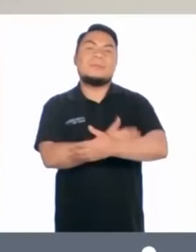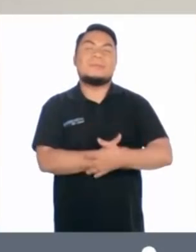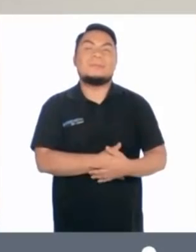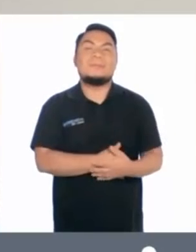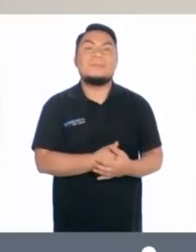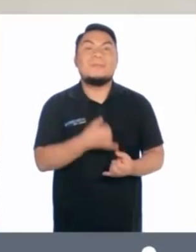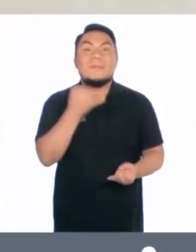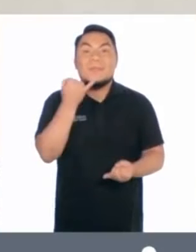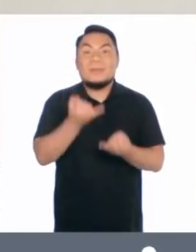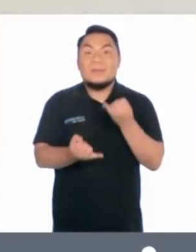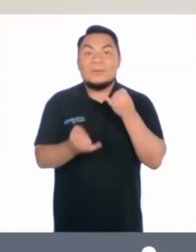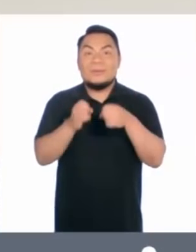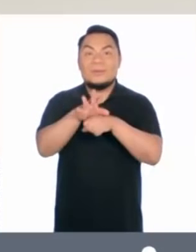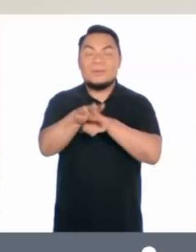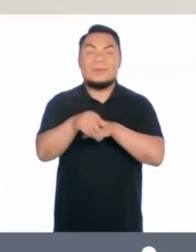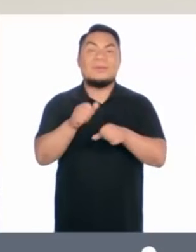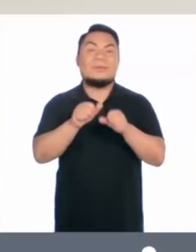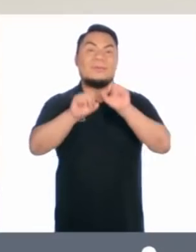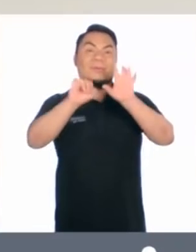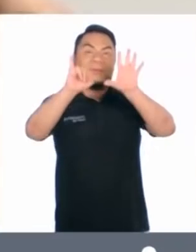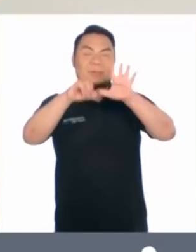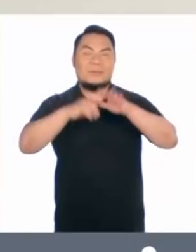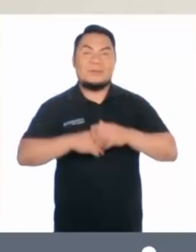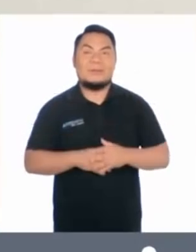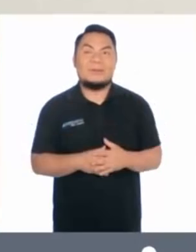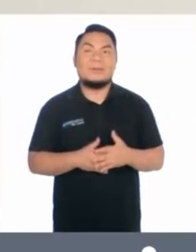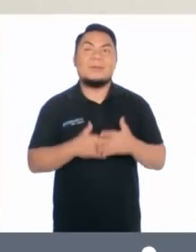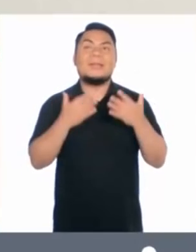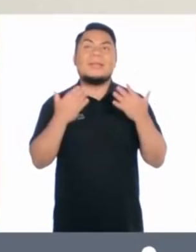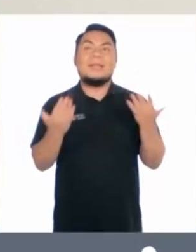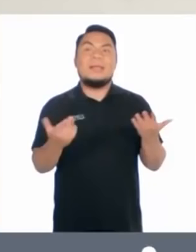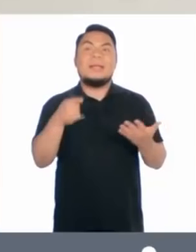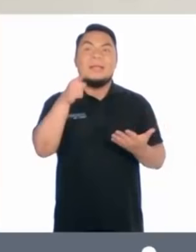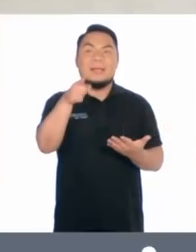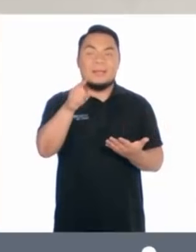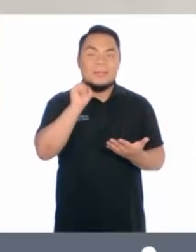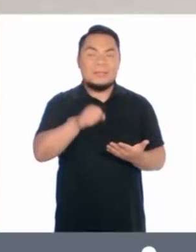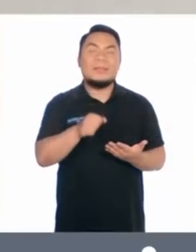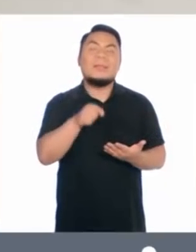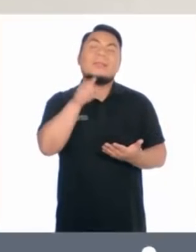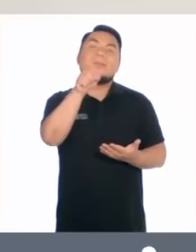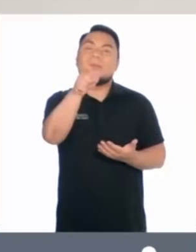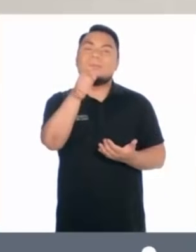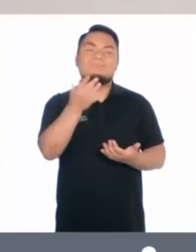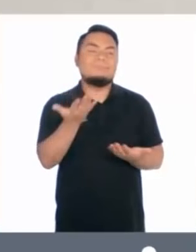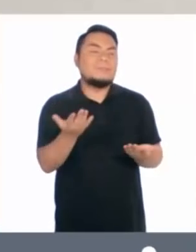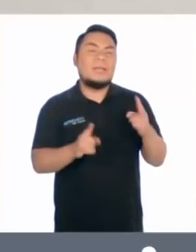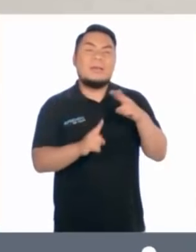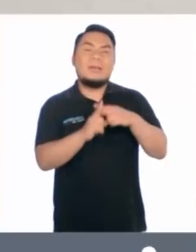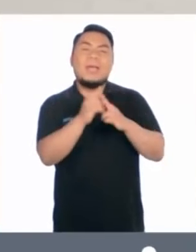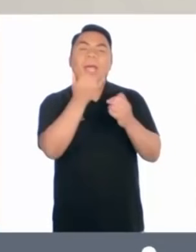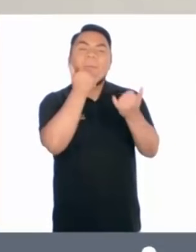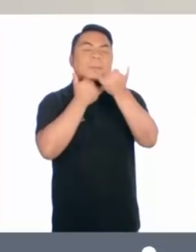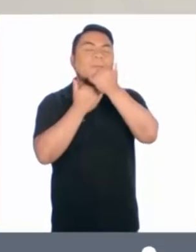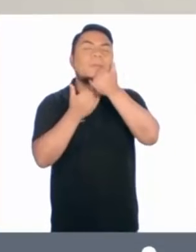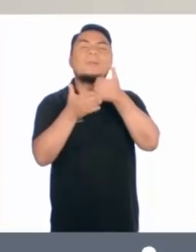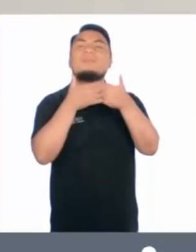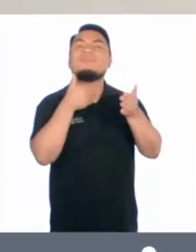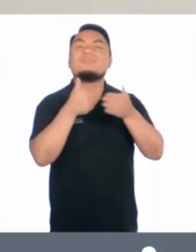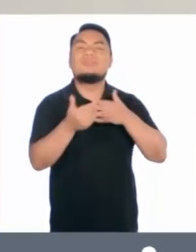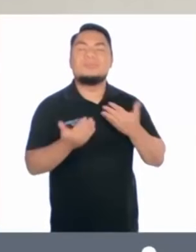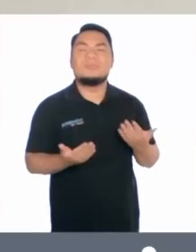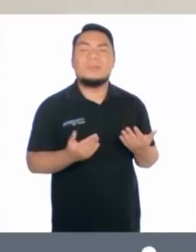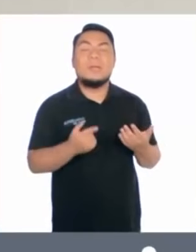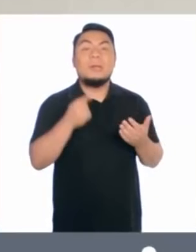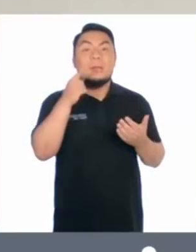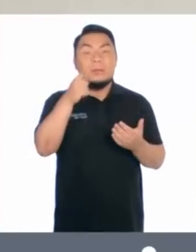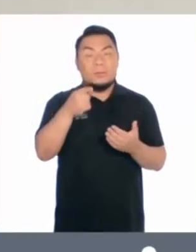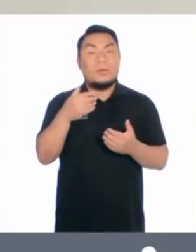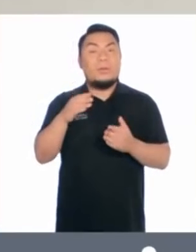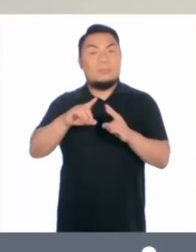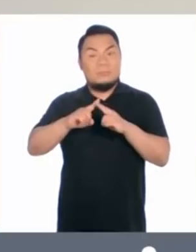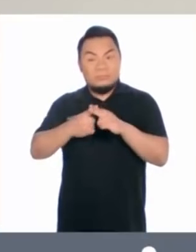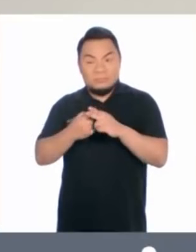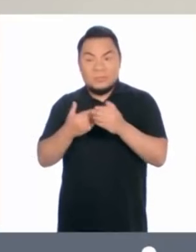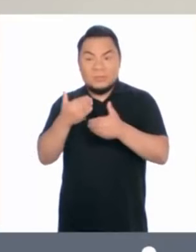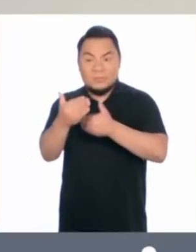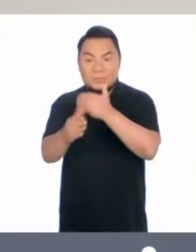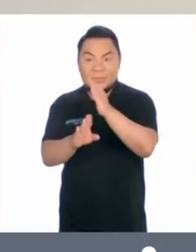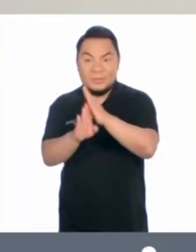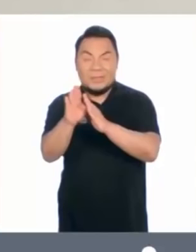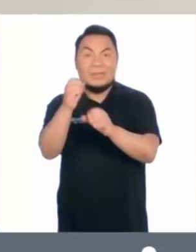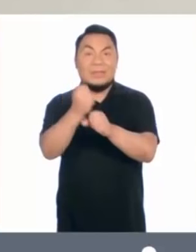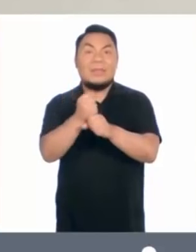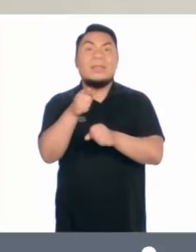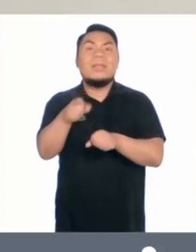Y te doy mi último tip, el número seis, que es equivócate. Emprender es como montar una